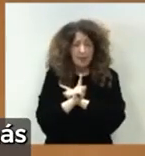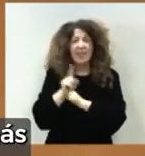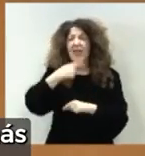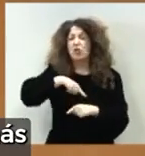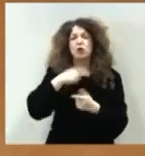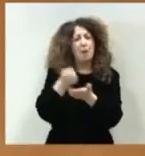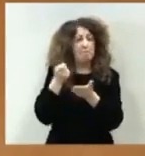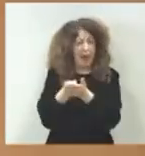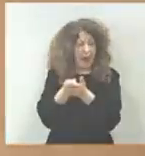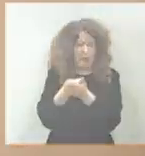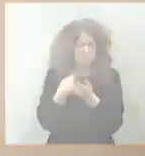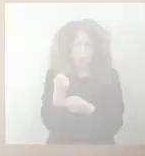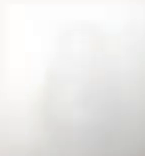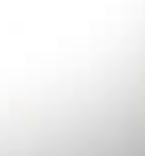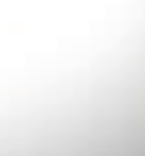necesitamos pagar.